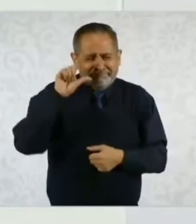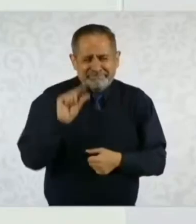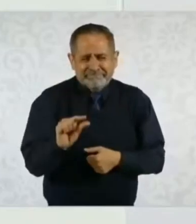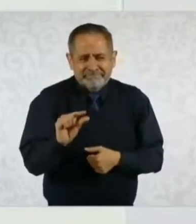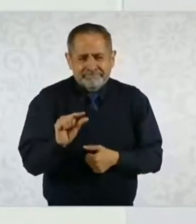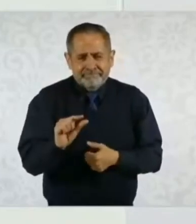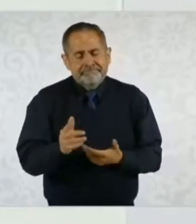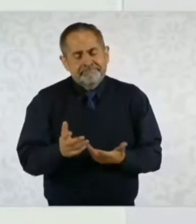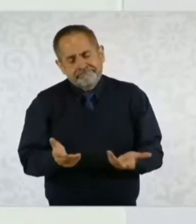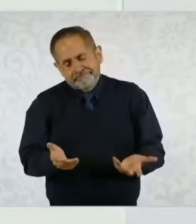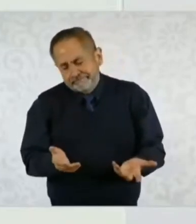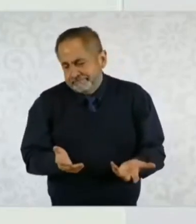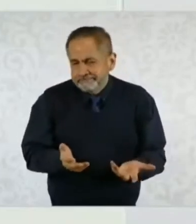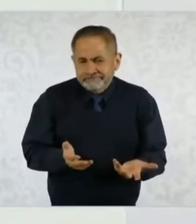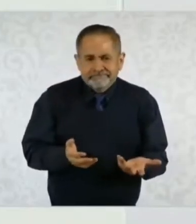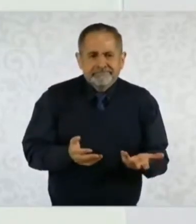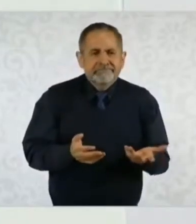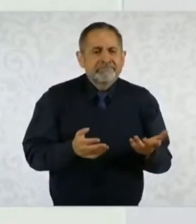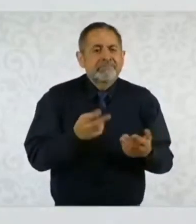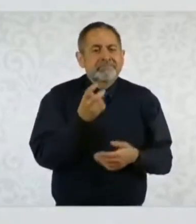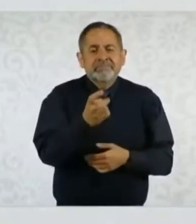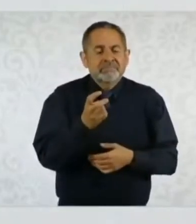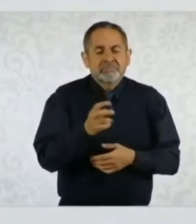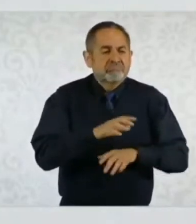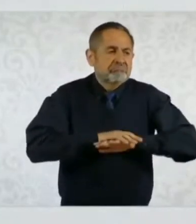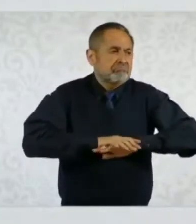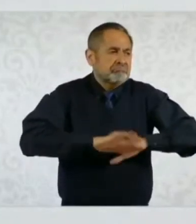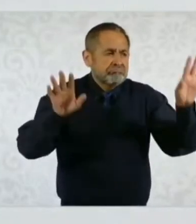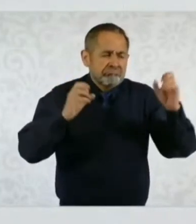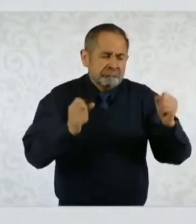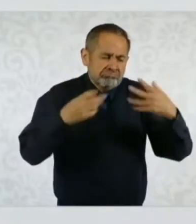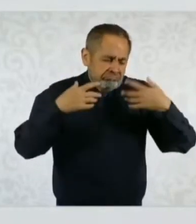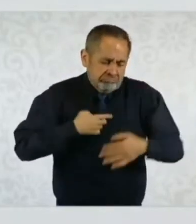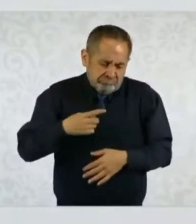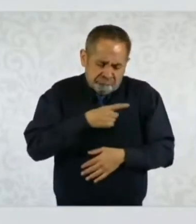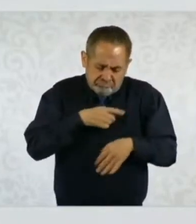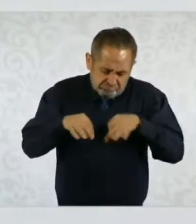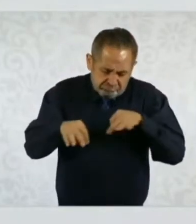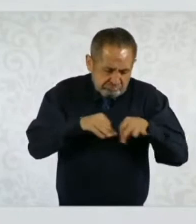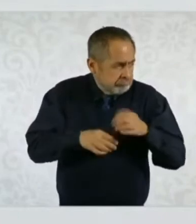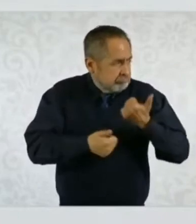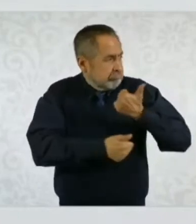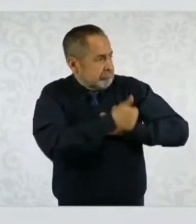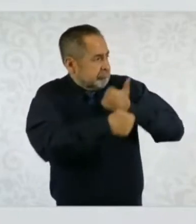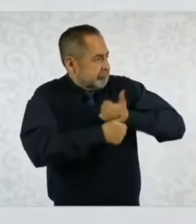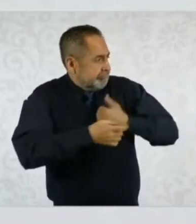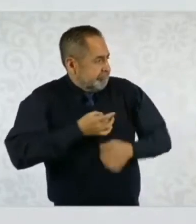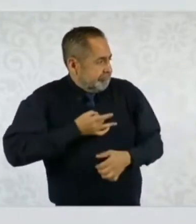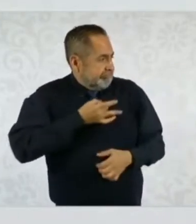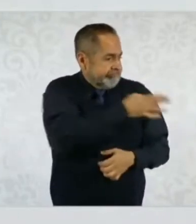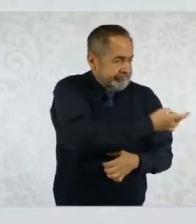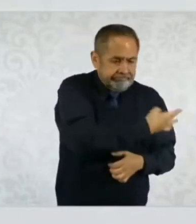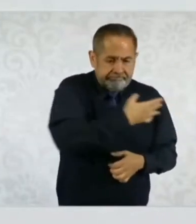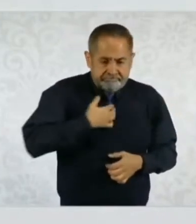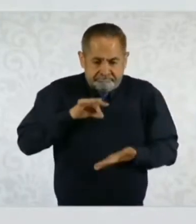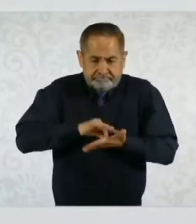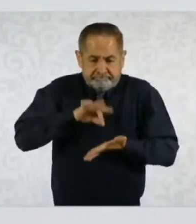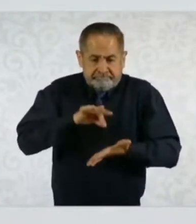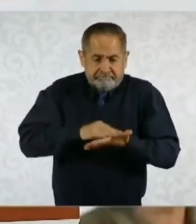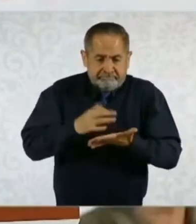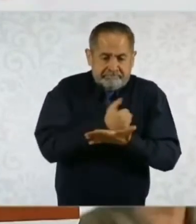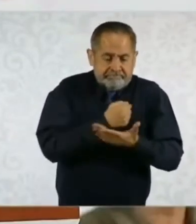Y eso individualizó mucho el trabajo académico, porque genera competencias de quién tiene más puntos.